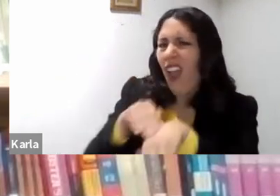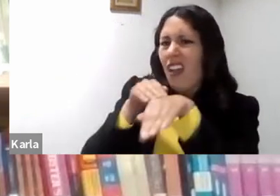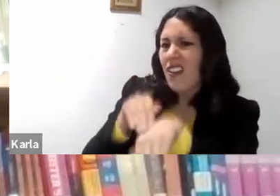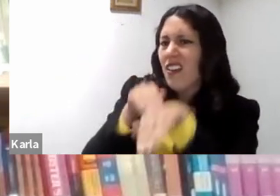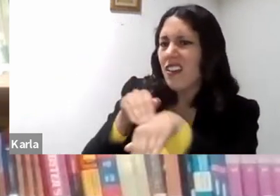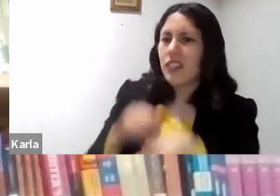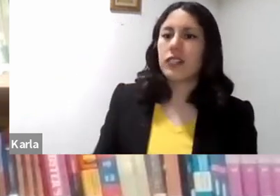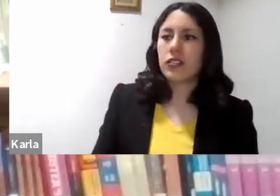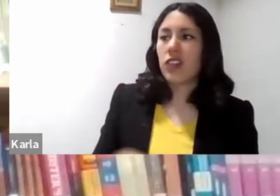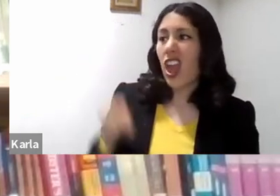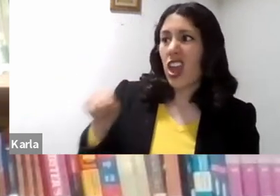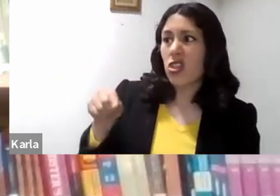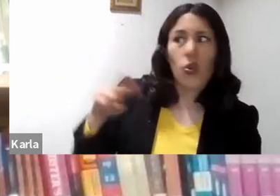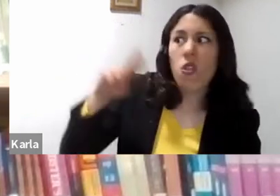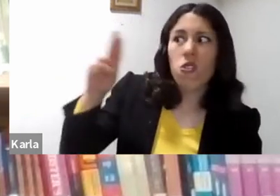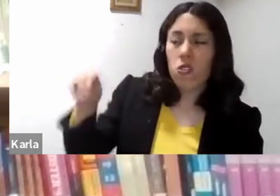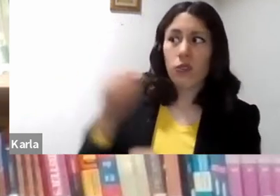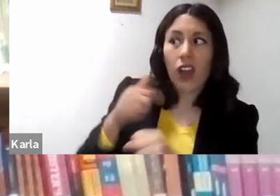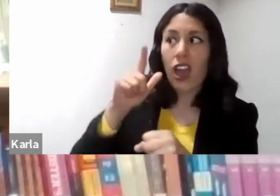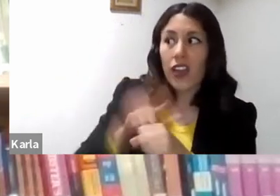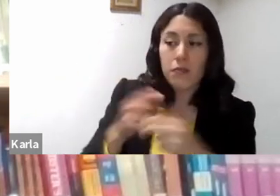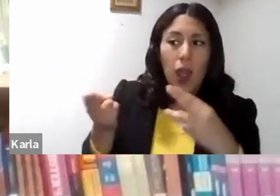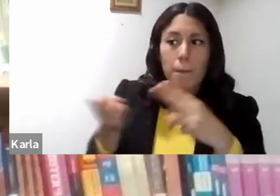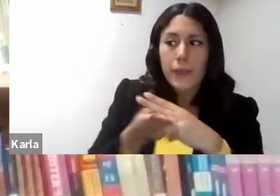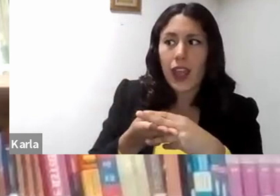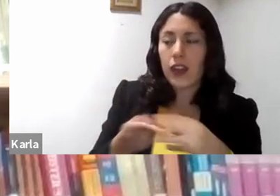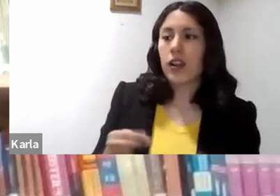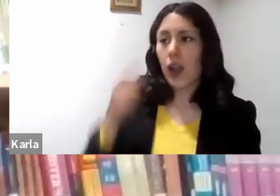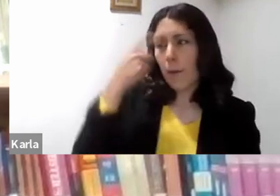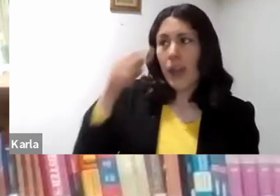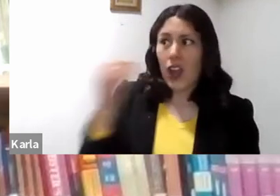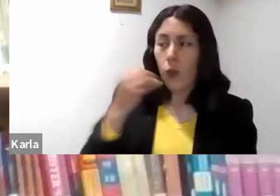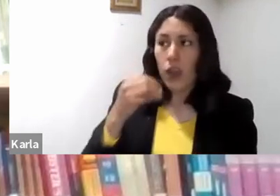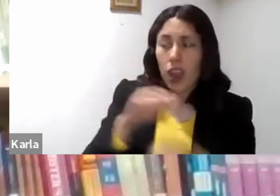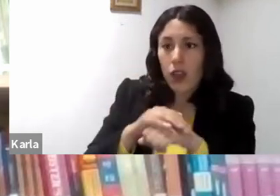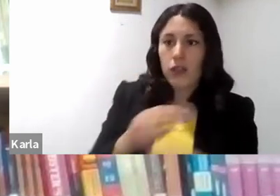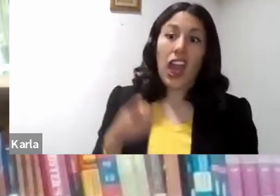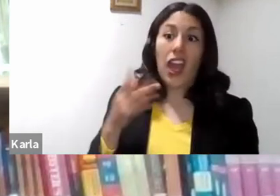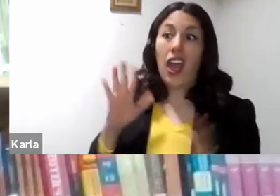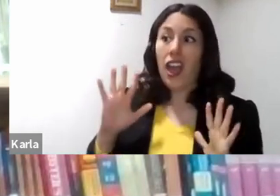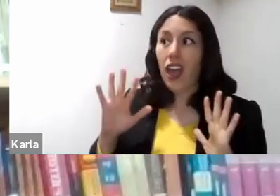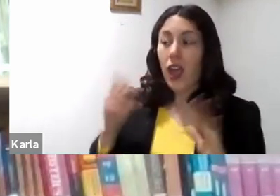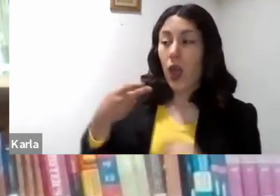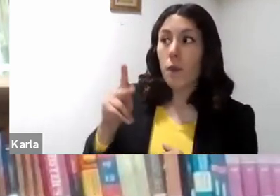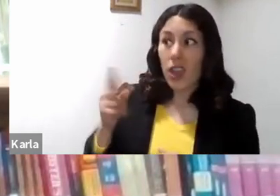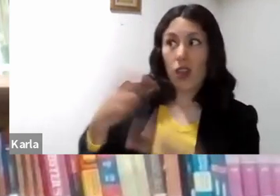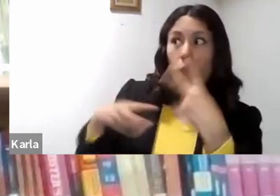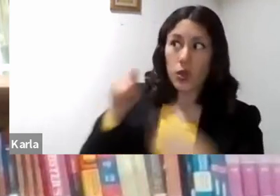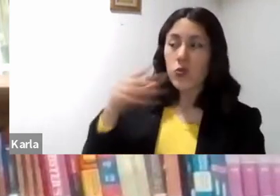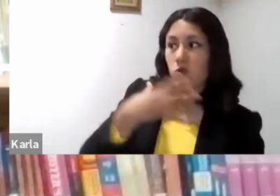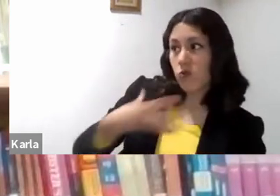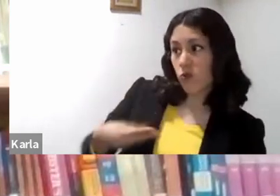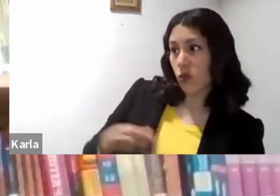has dado nunca ni un cabrito para comérmelo con mis amigos. Pero eso sí, viene ese hijo tuyo que despilfarró